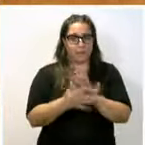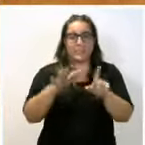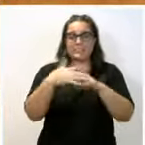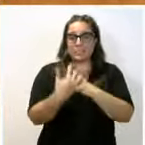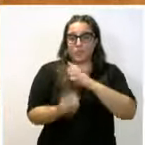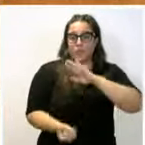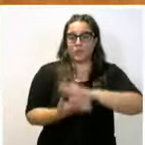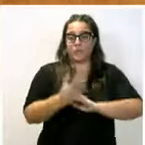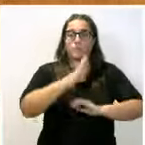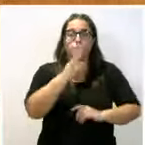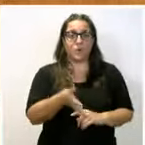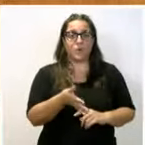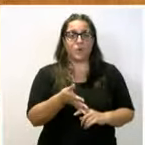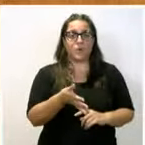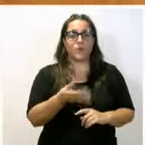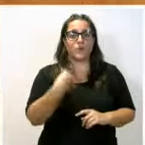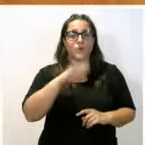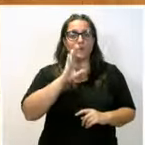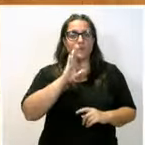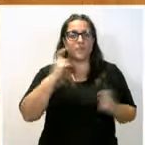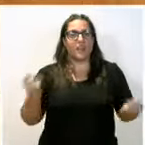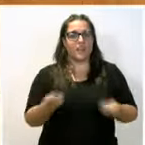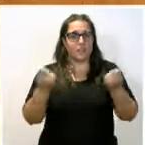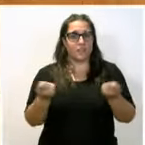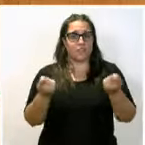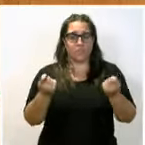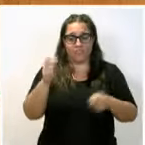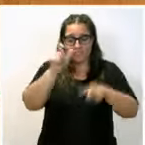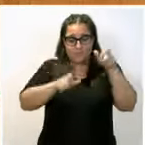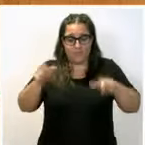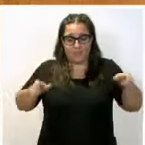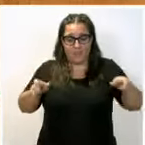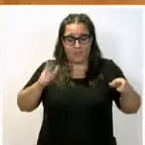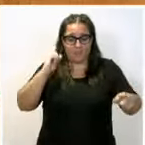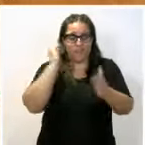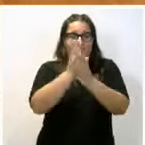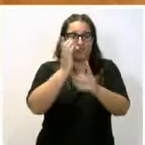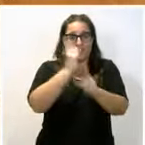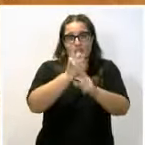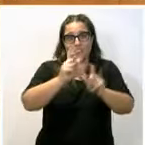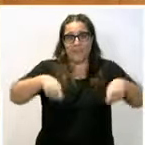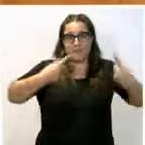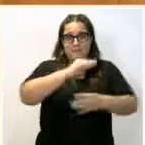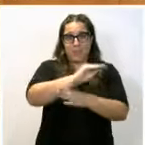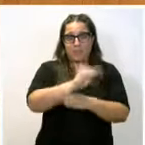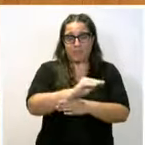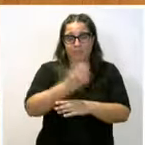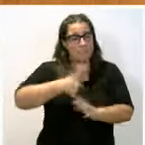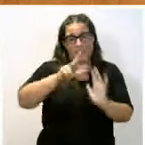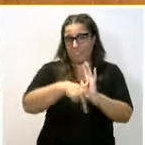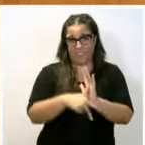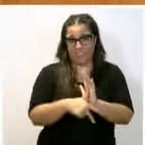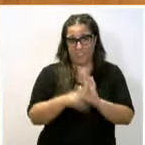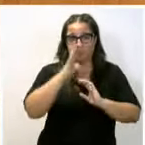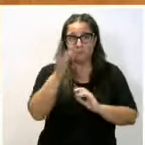generado con ocasión de la acción humana sobre el medioambiente, el daño que desde luego estamos haciendo. Llegamos tarde, porque